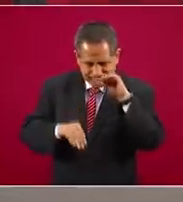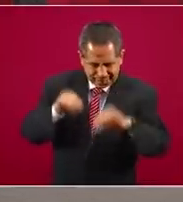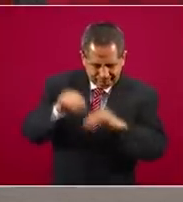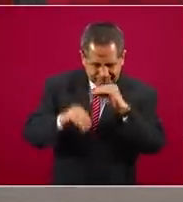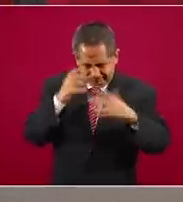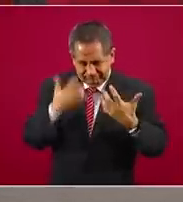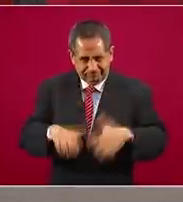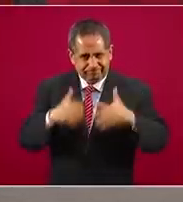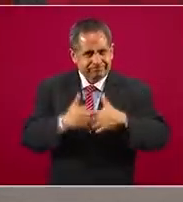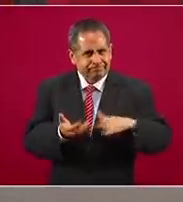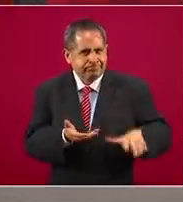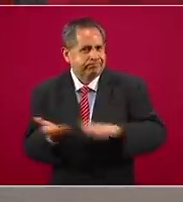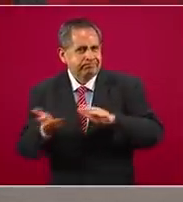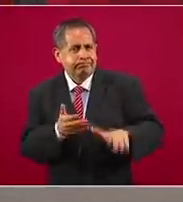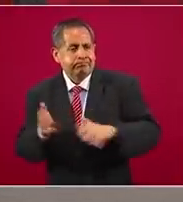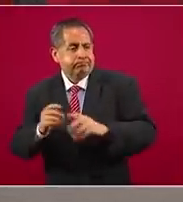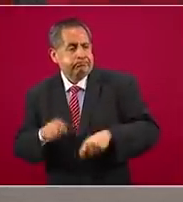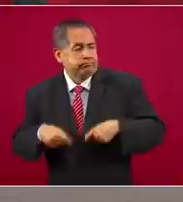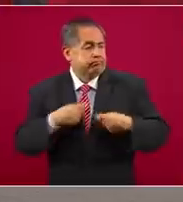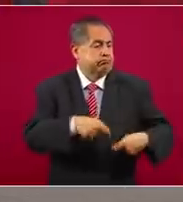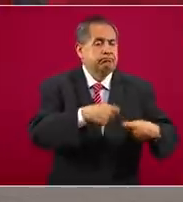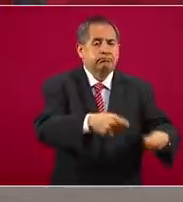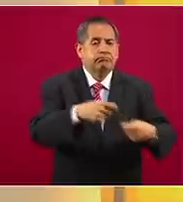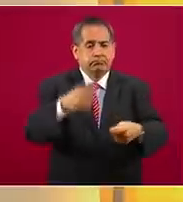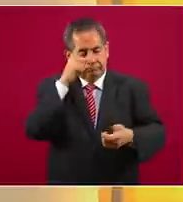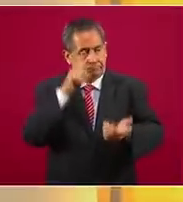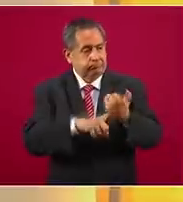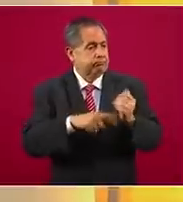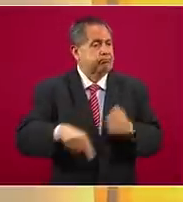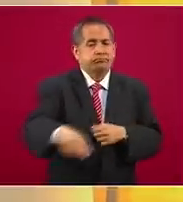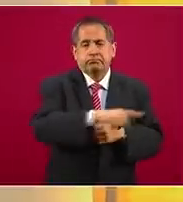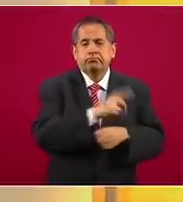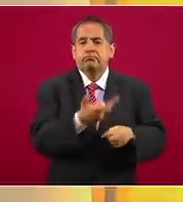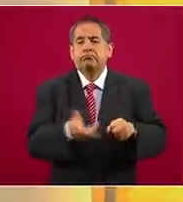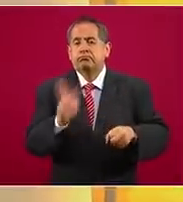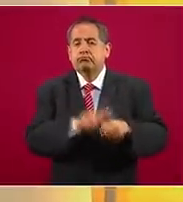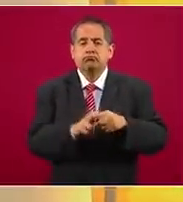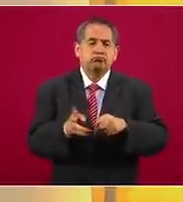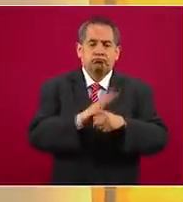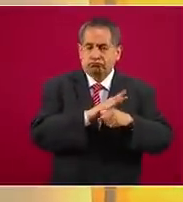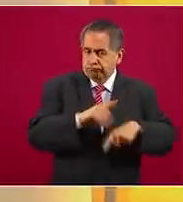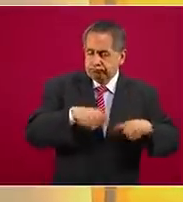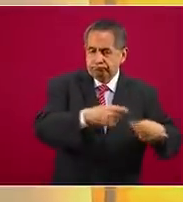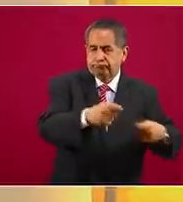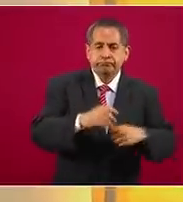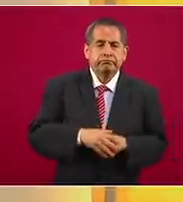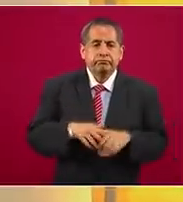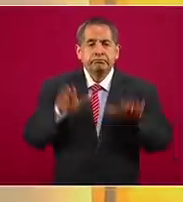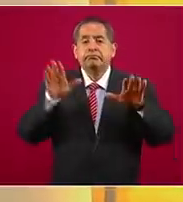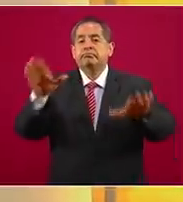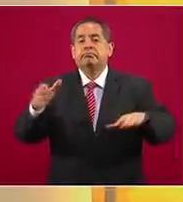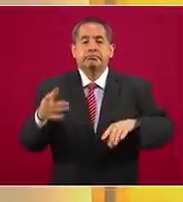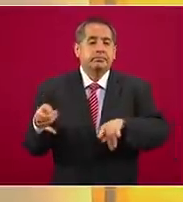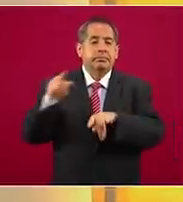para la atención del personal que laboran hospitales, el transporte aéreo humanitario,